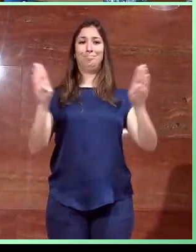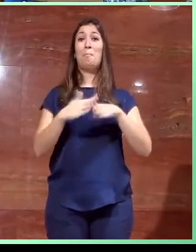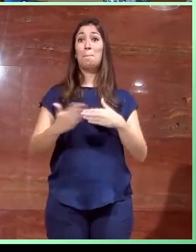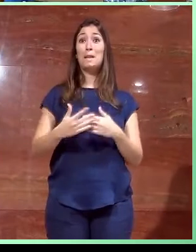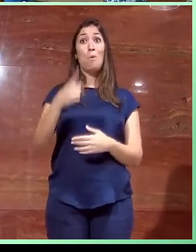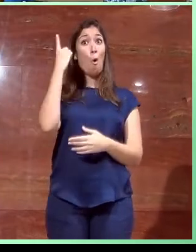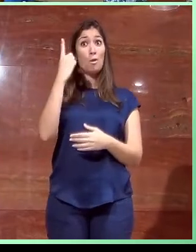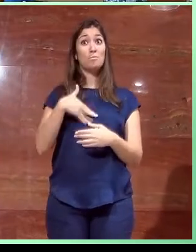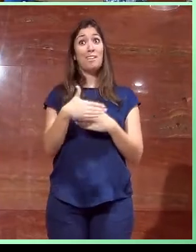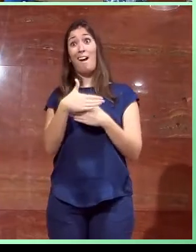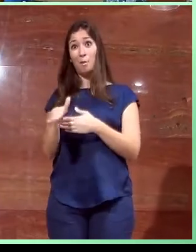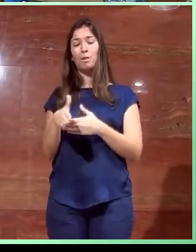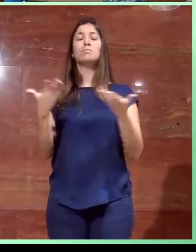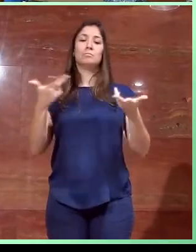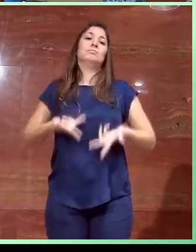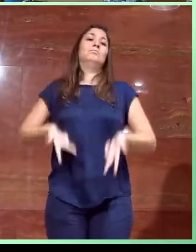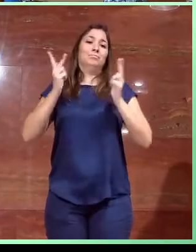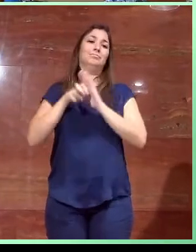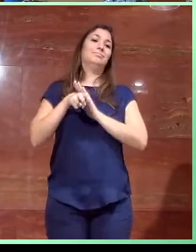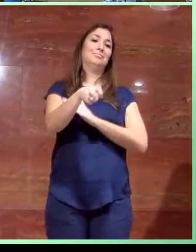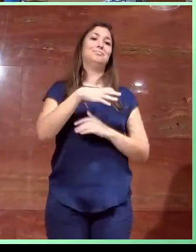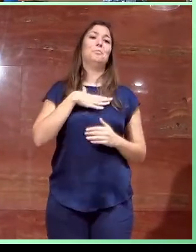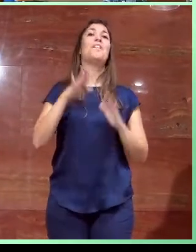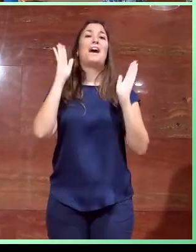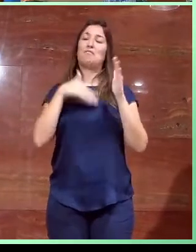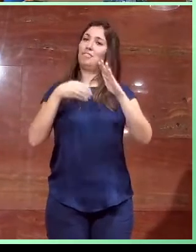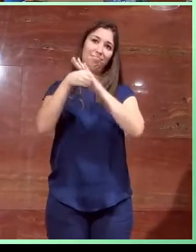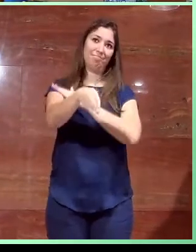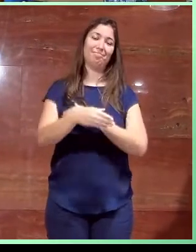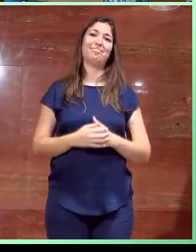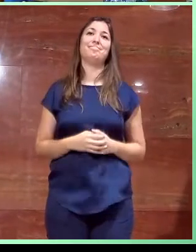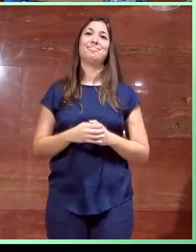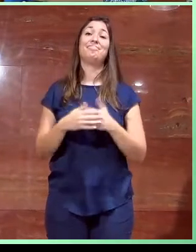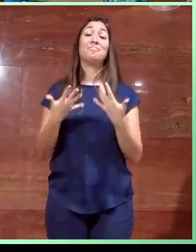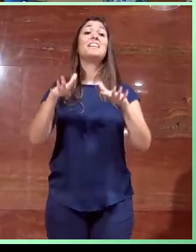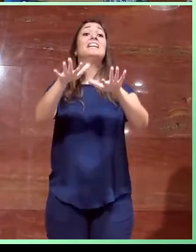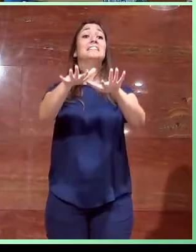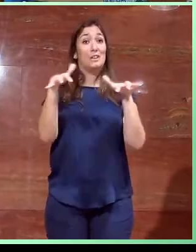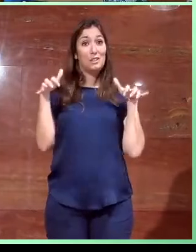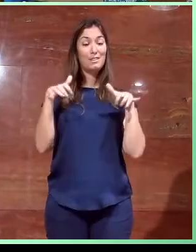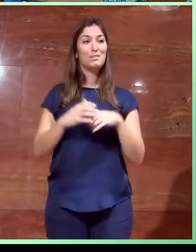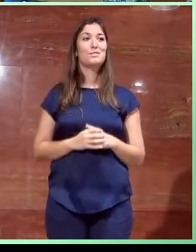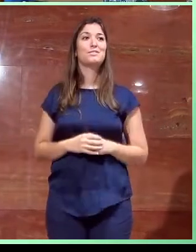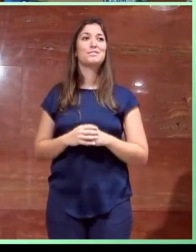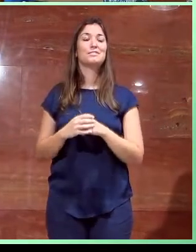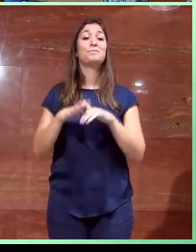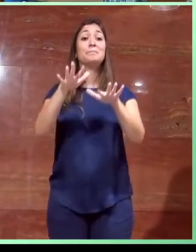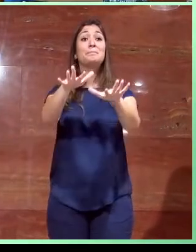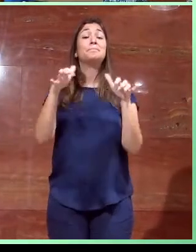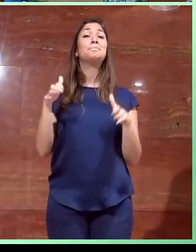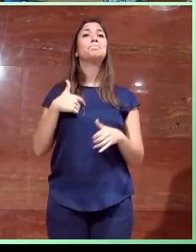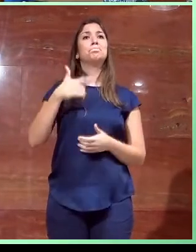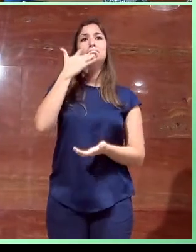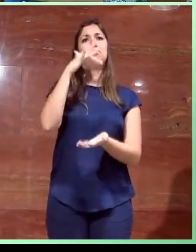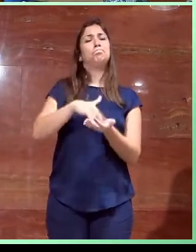una sola de ellas al abrirse, deje la anchura de paso suficiente para poder acceder. El salón de actos es lo que quizás es una de las